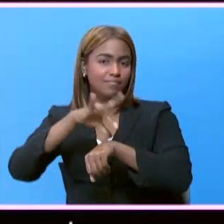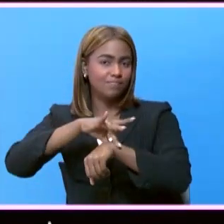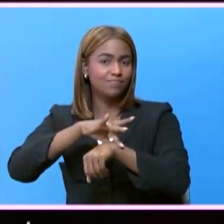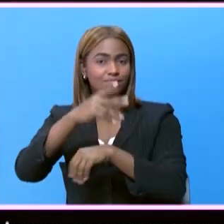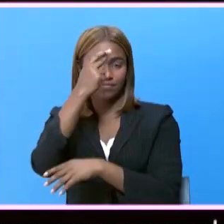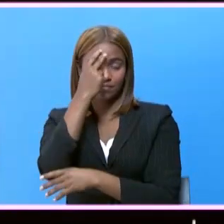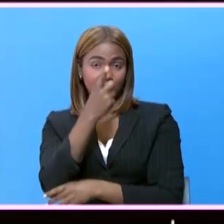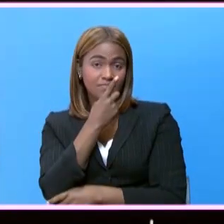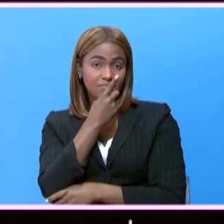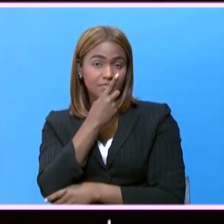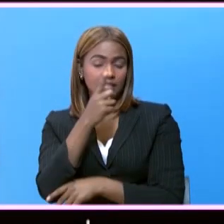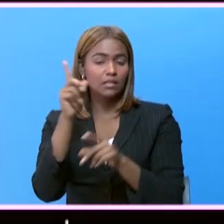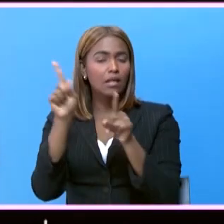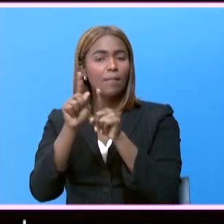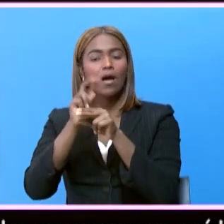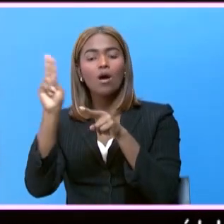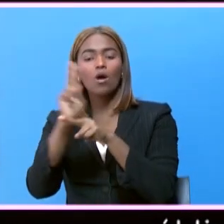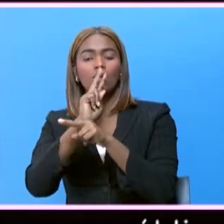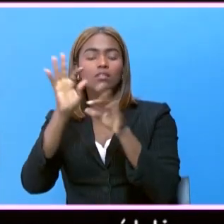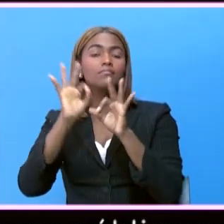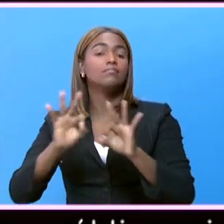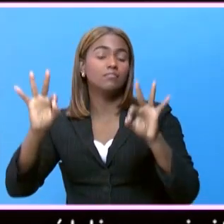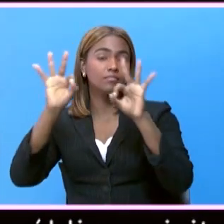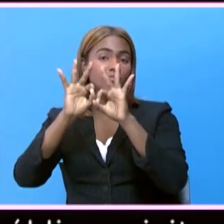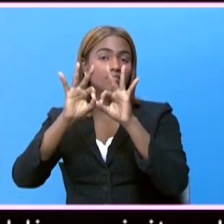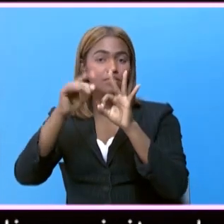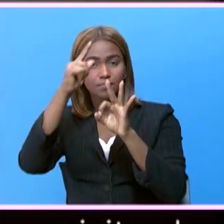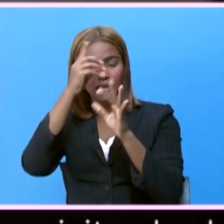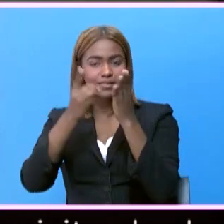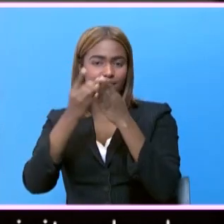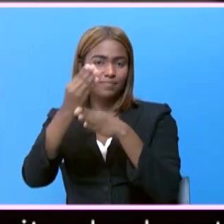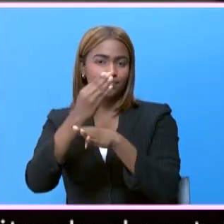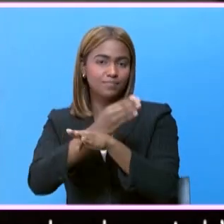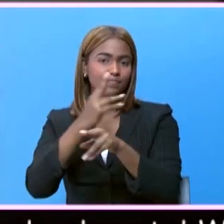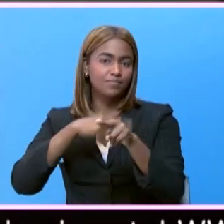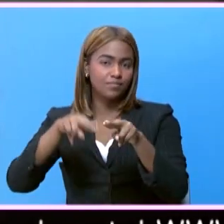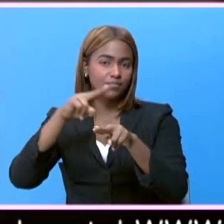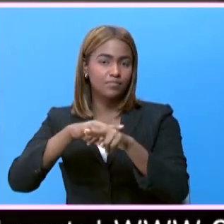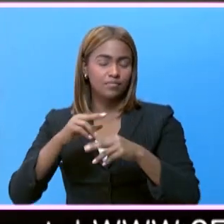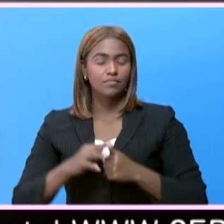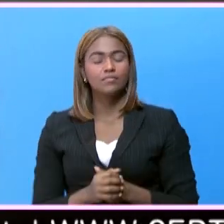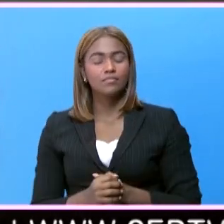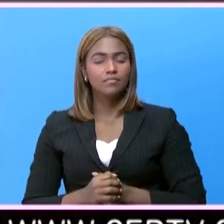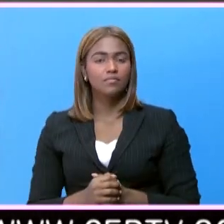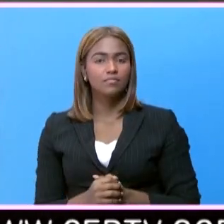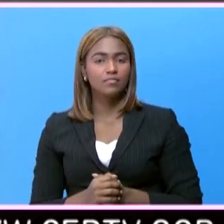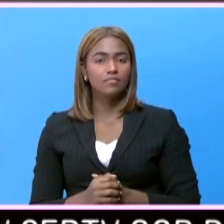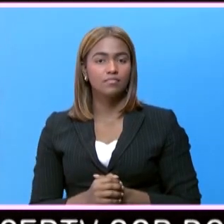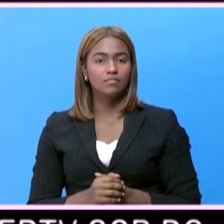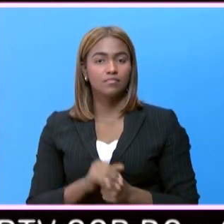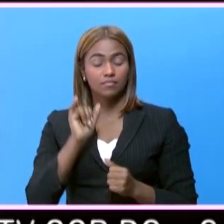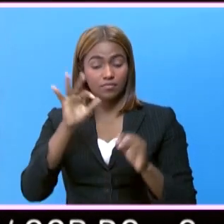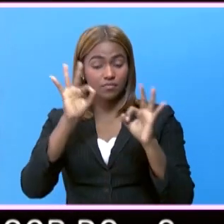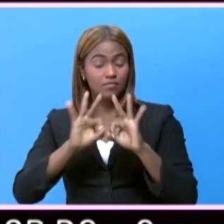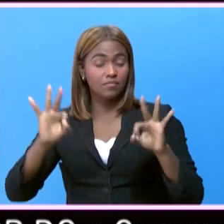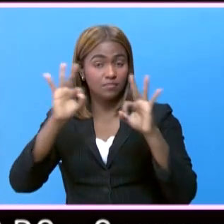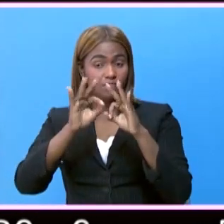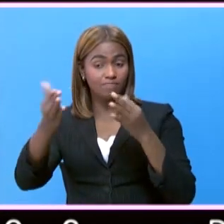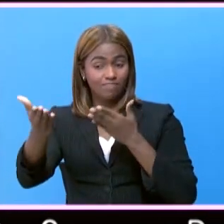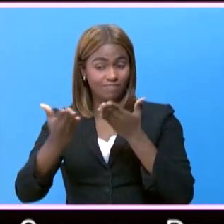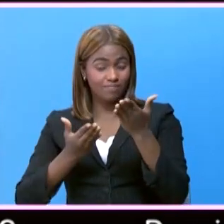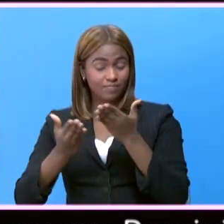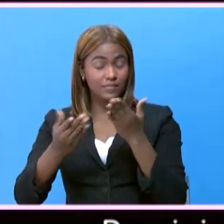criollo como herramienta fundamental del desarrollo nacional. Eso realmente nos llena de orgullo